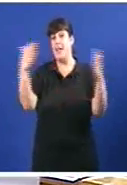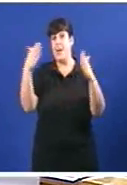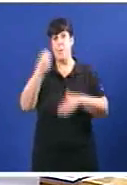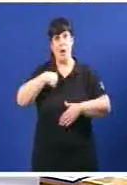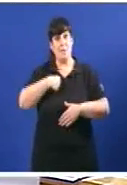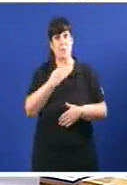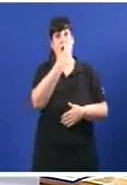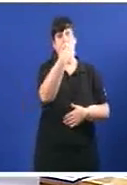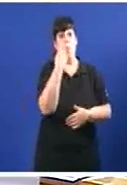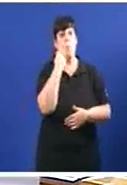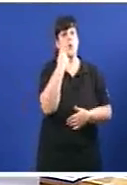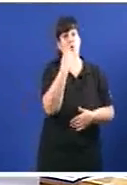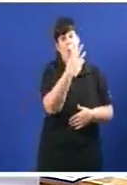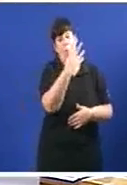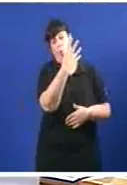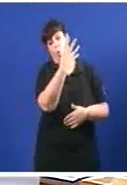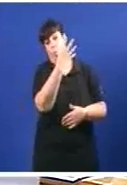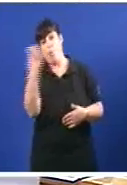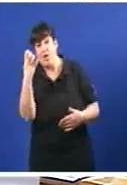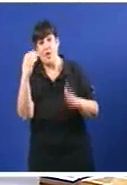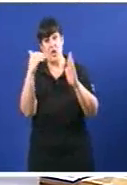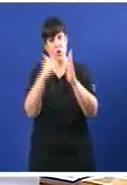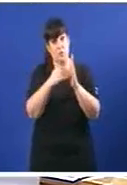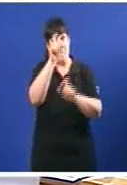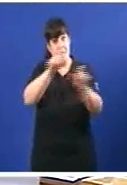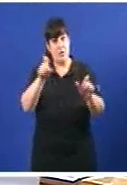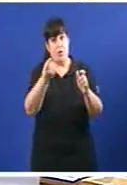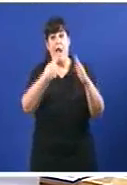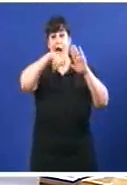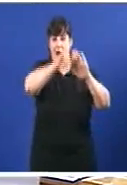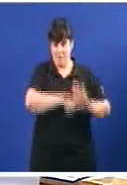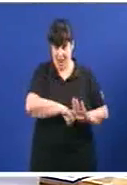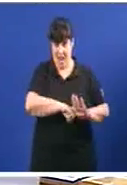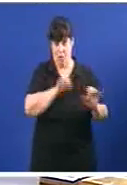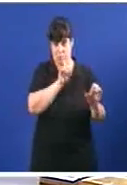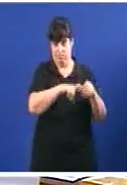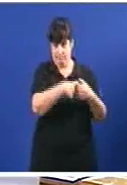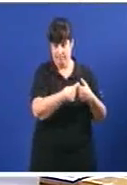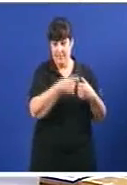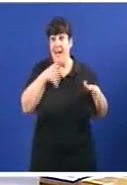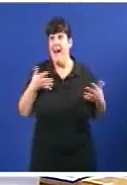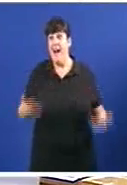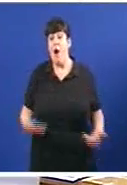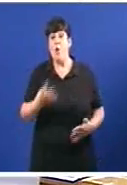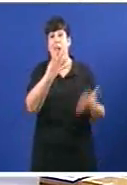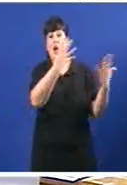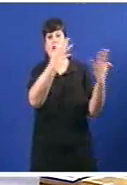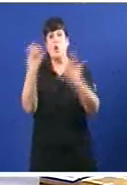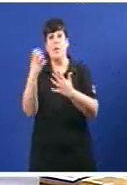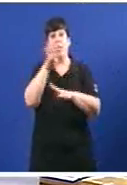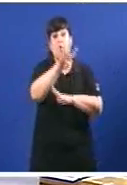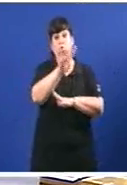.990,61. No día de hoxe, dende que vostede está aquí, temos 941.638